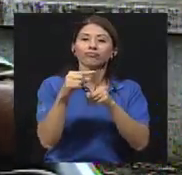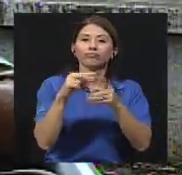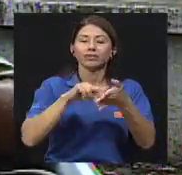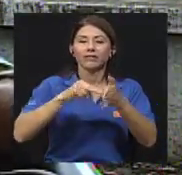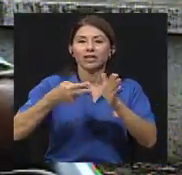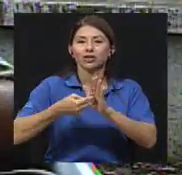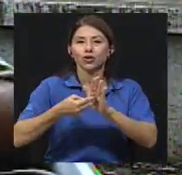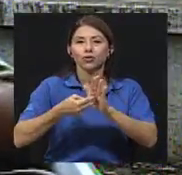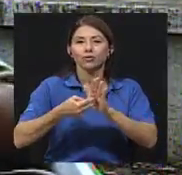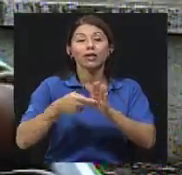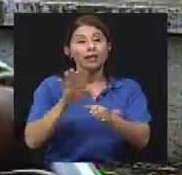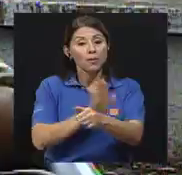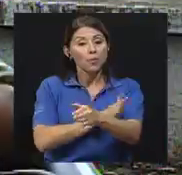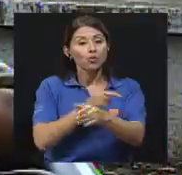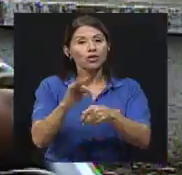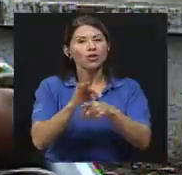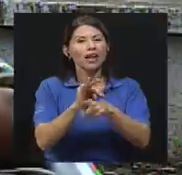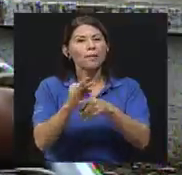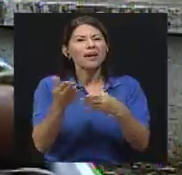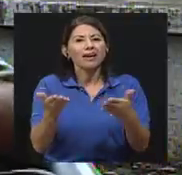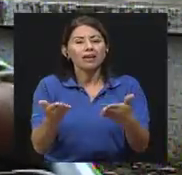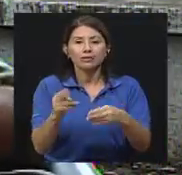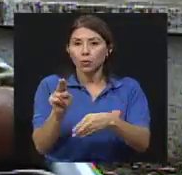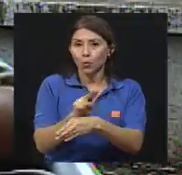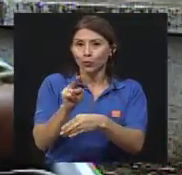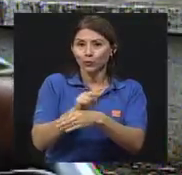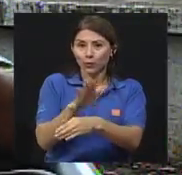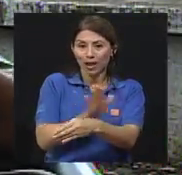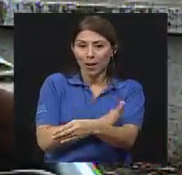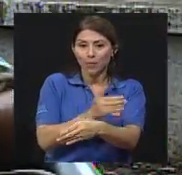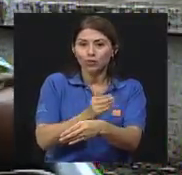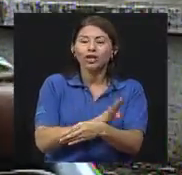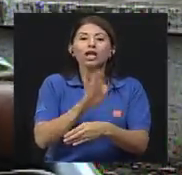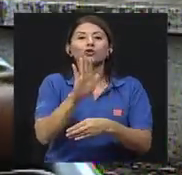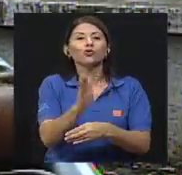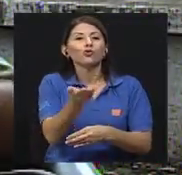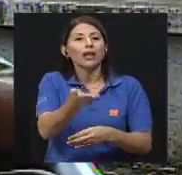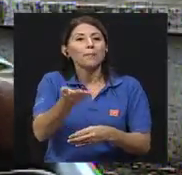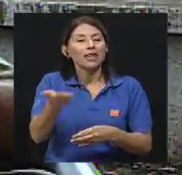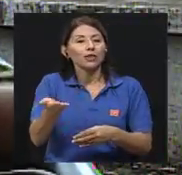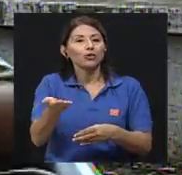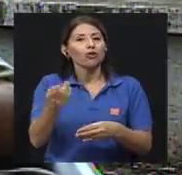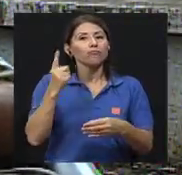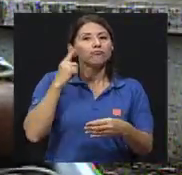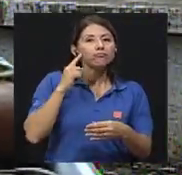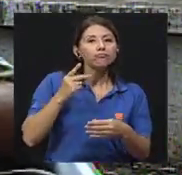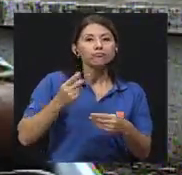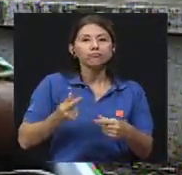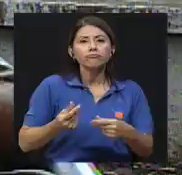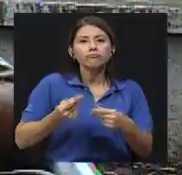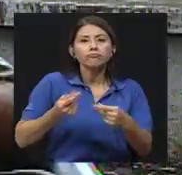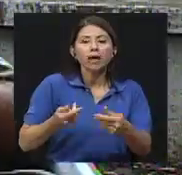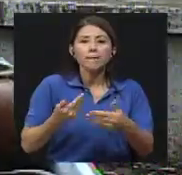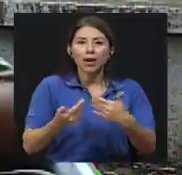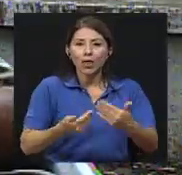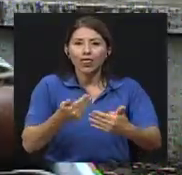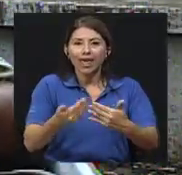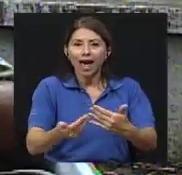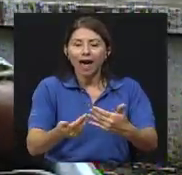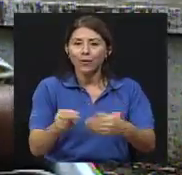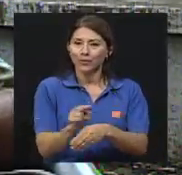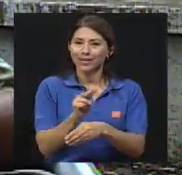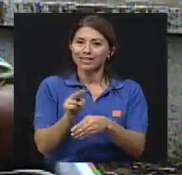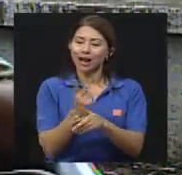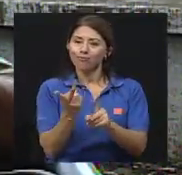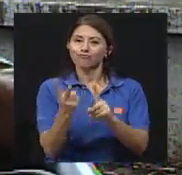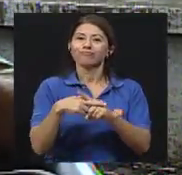Y ahí dicen que la musicoterapia es el uso de la música y sus elementos, ya sea el ritmo, la armonía, la melodía, en ambientes clínicos,